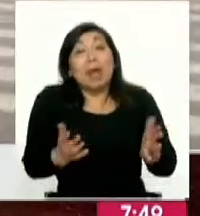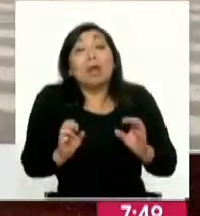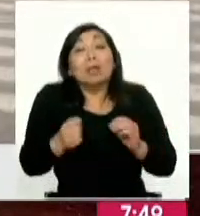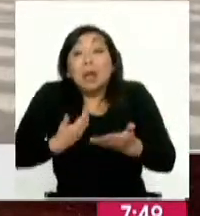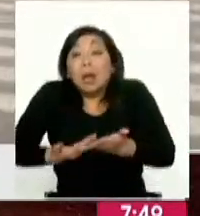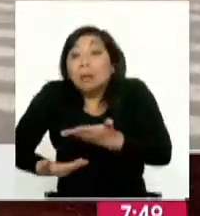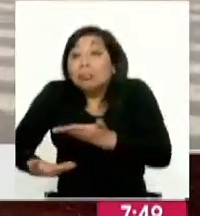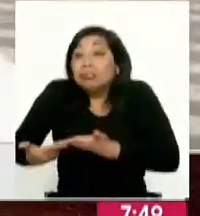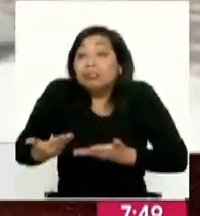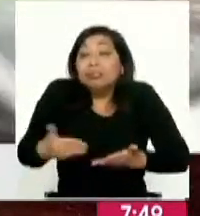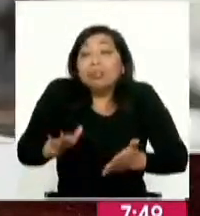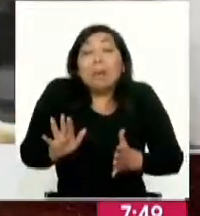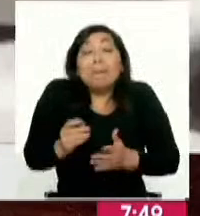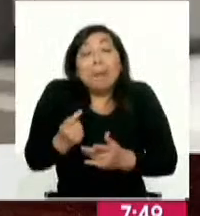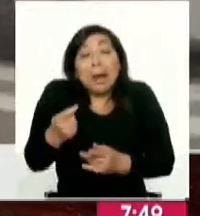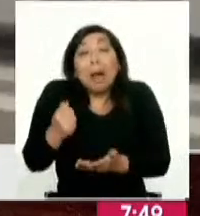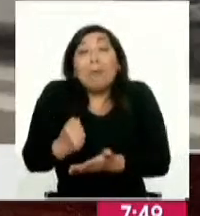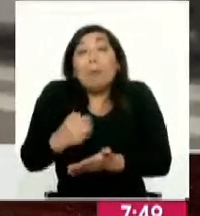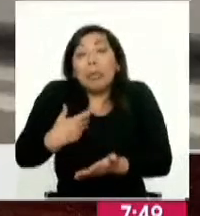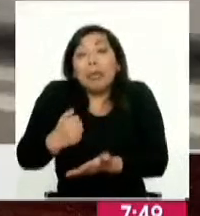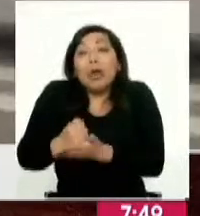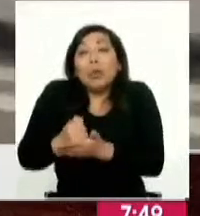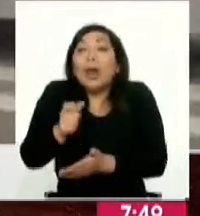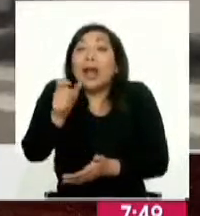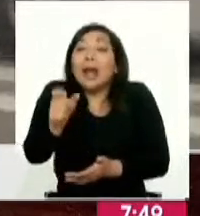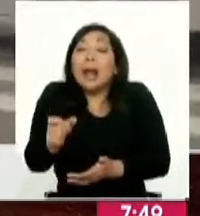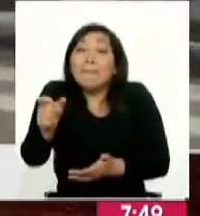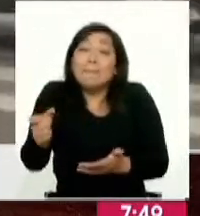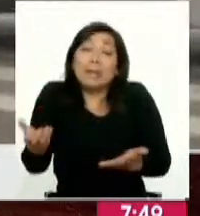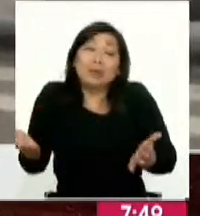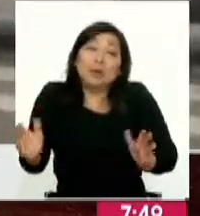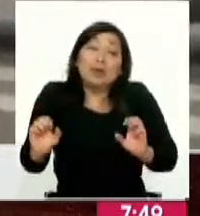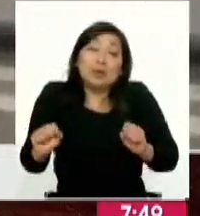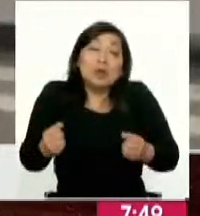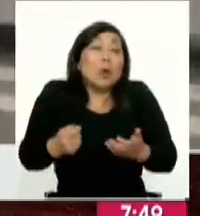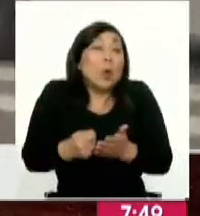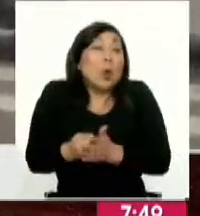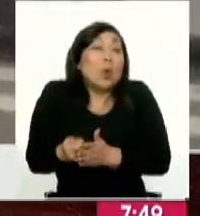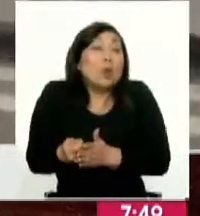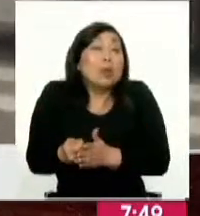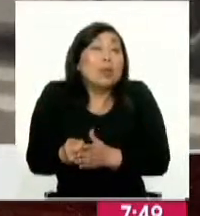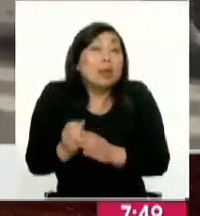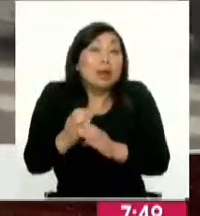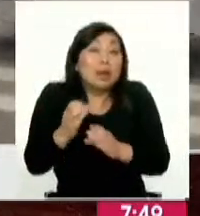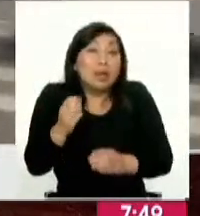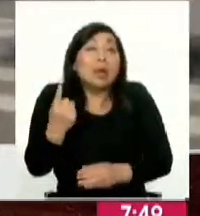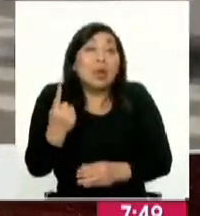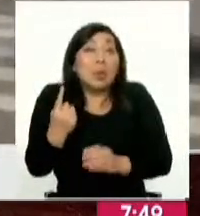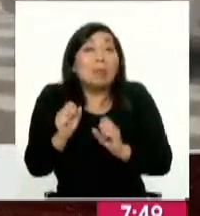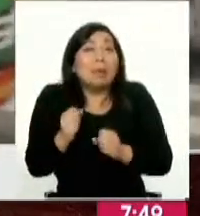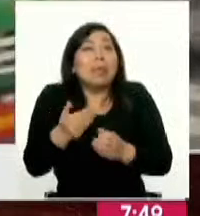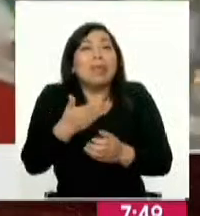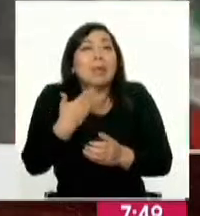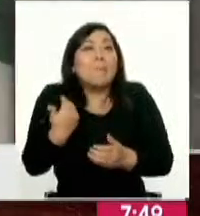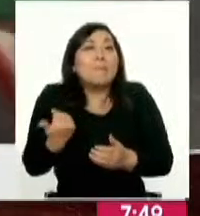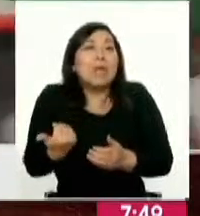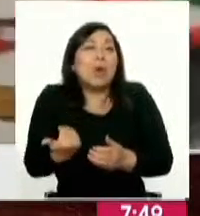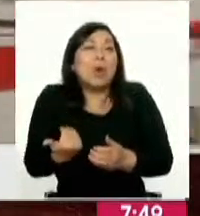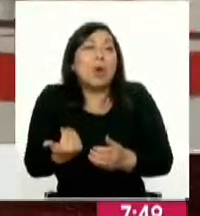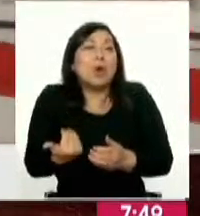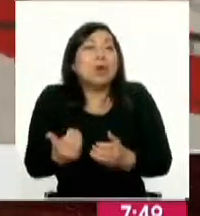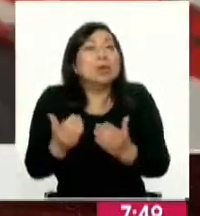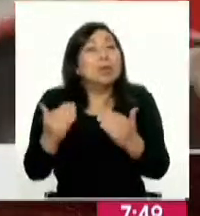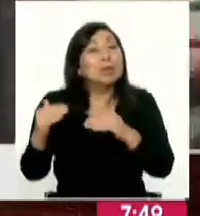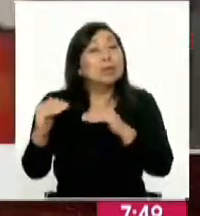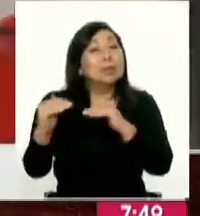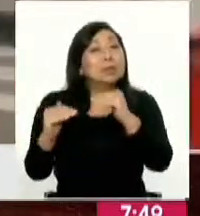ese subsidio se siente en el bolsillo de pasajeros eso es lo que te puedo hacer la referencia es el costo de la línea 1 para poder tener un ejercicio nosotros paralelo